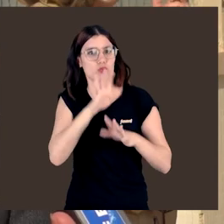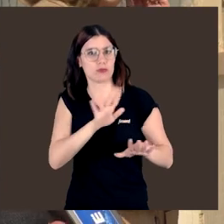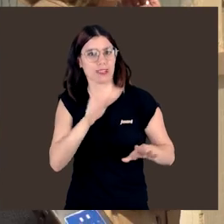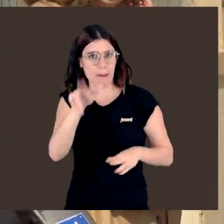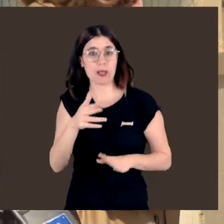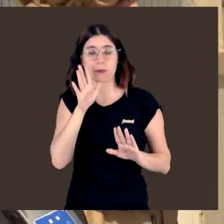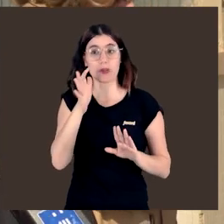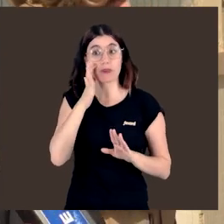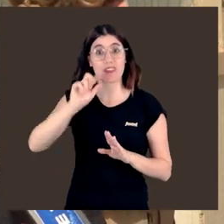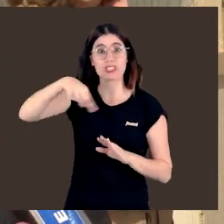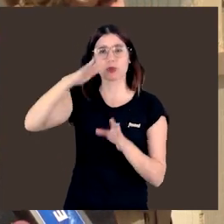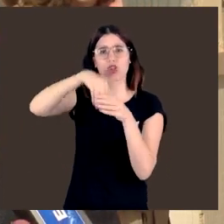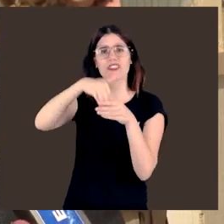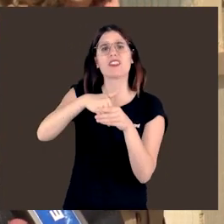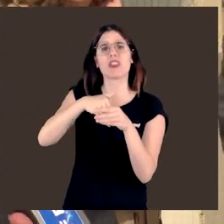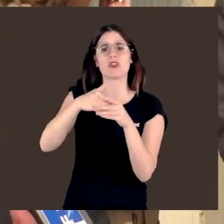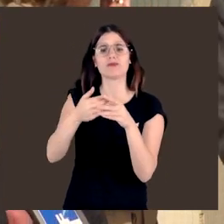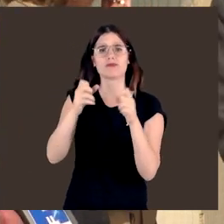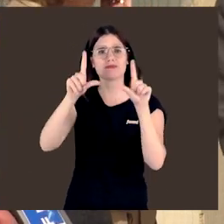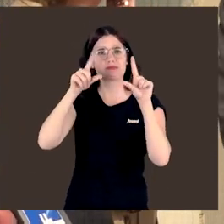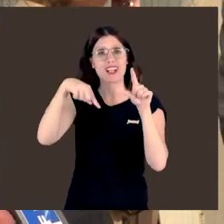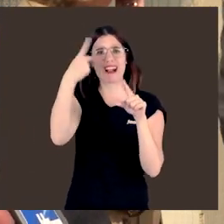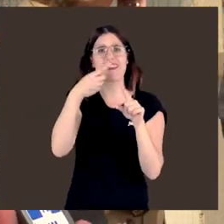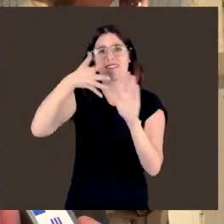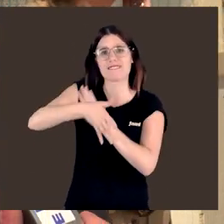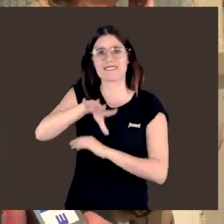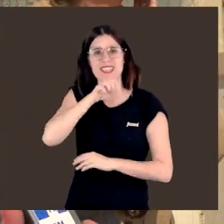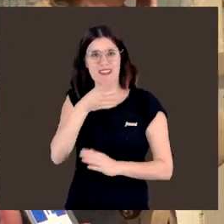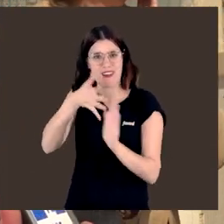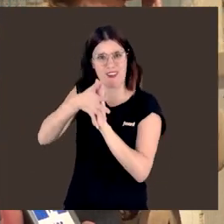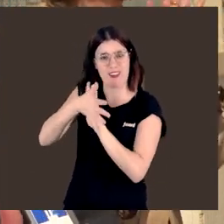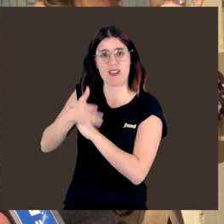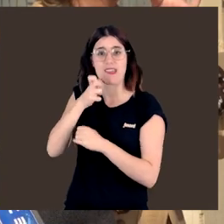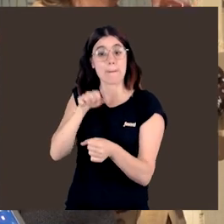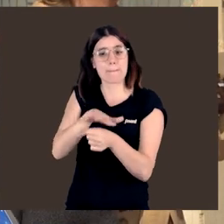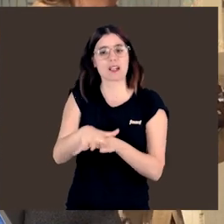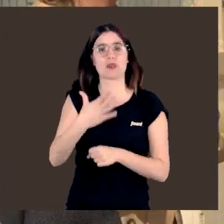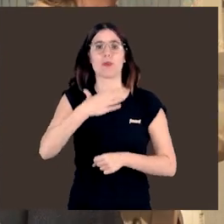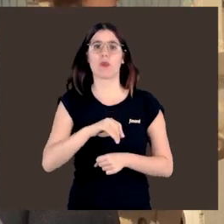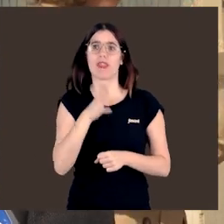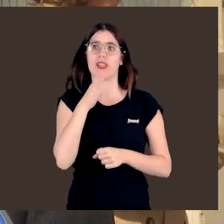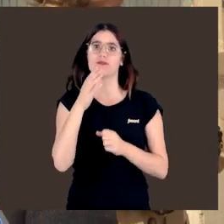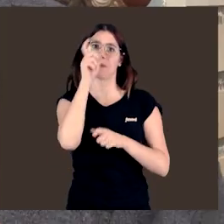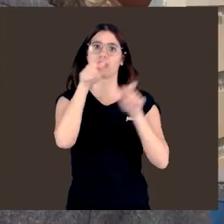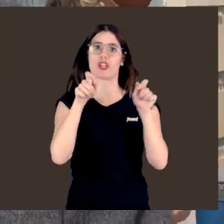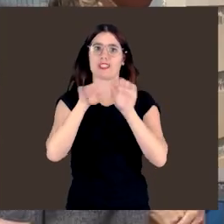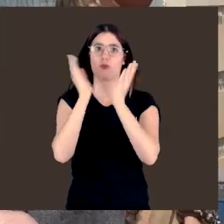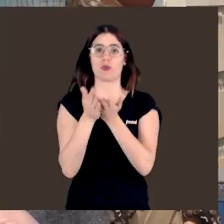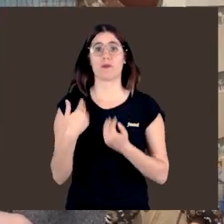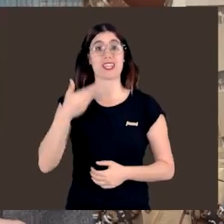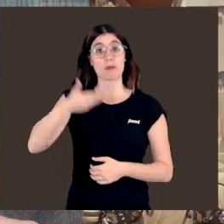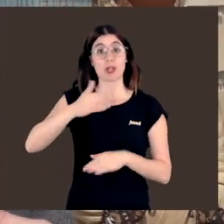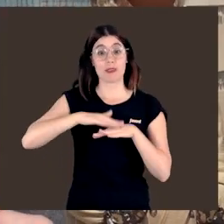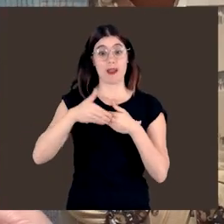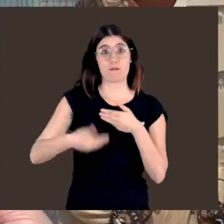ya por sí, pero luego que vean qué hay detrás de ese mural y qué impacto han tenido estas personas. Es importante,